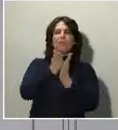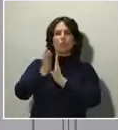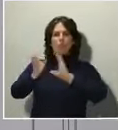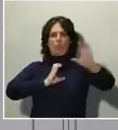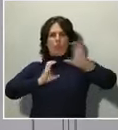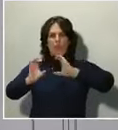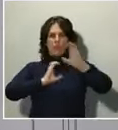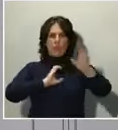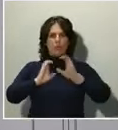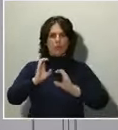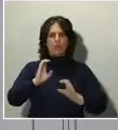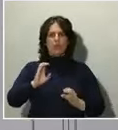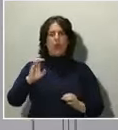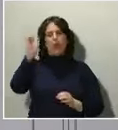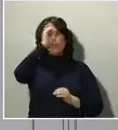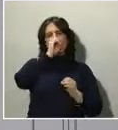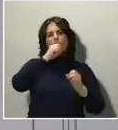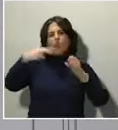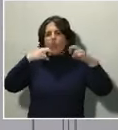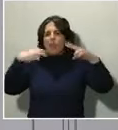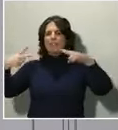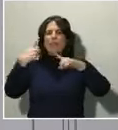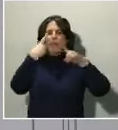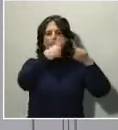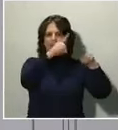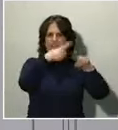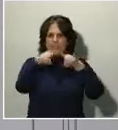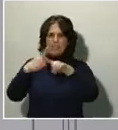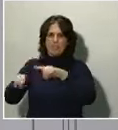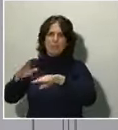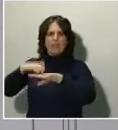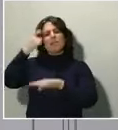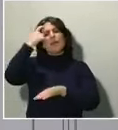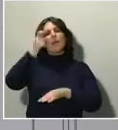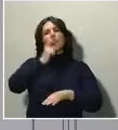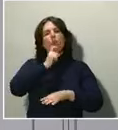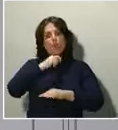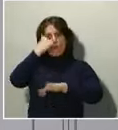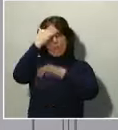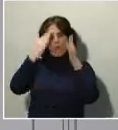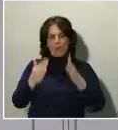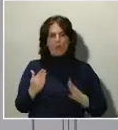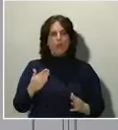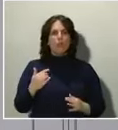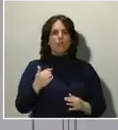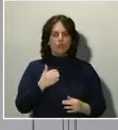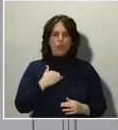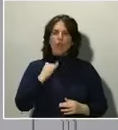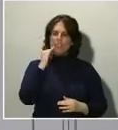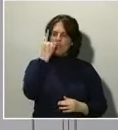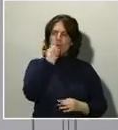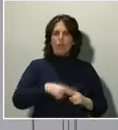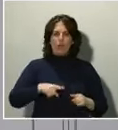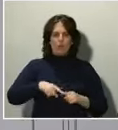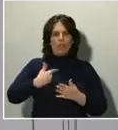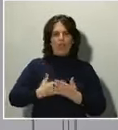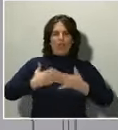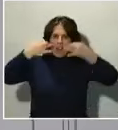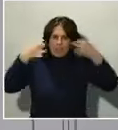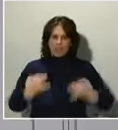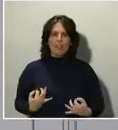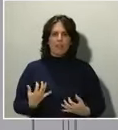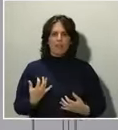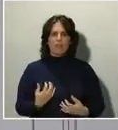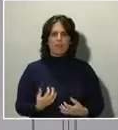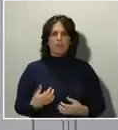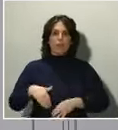perspectivas, distintas miradas de cómo se puede abordar esta pandemia, lo que yo que sí les puedo garantizar a los españoles es que el Gobierno de España agradece